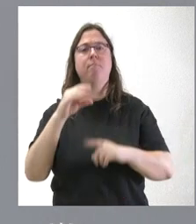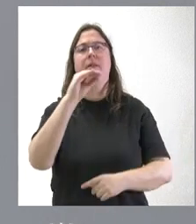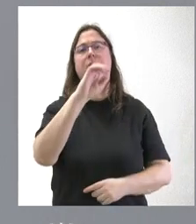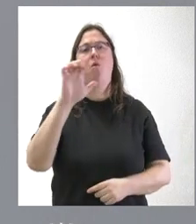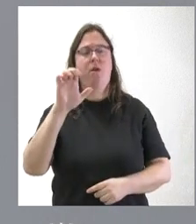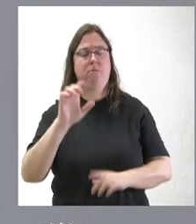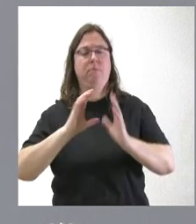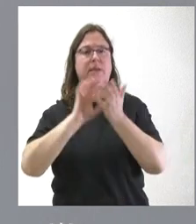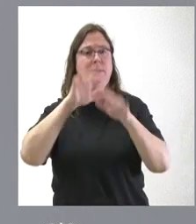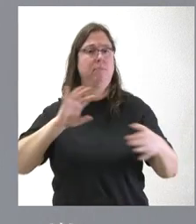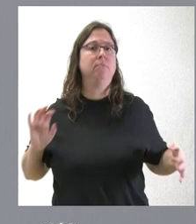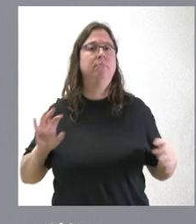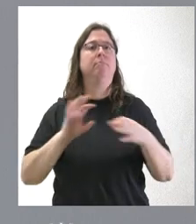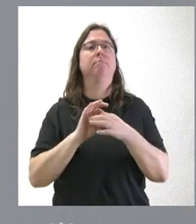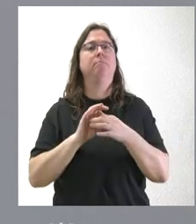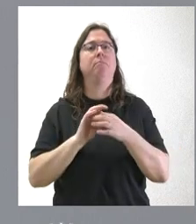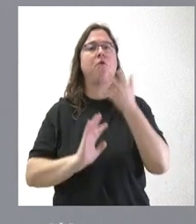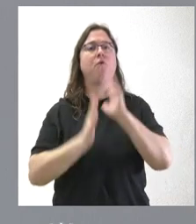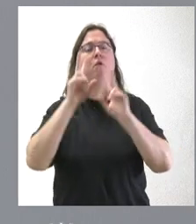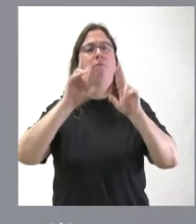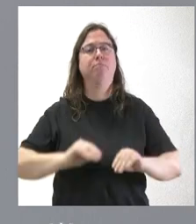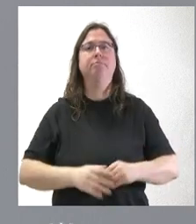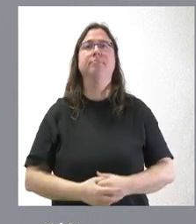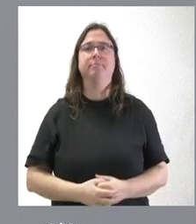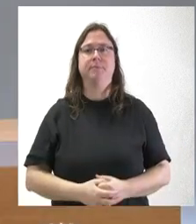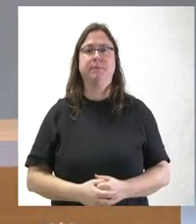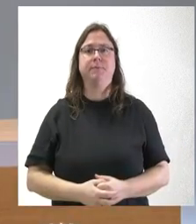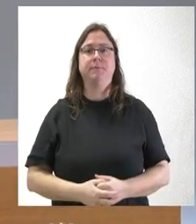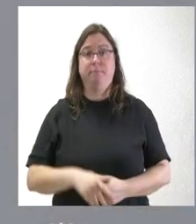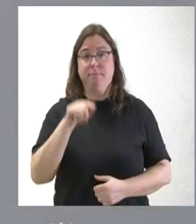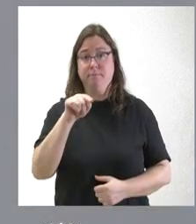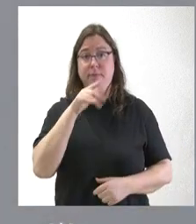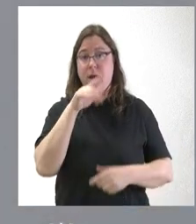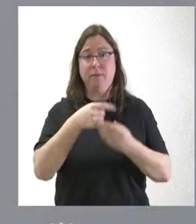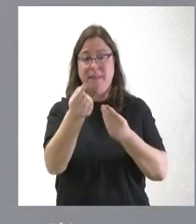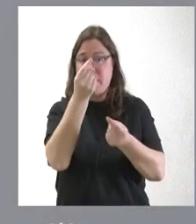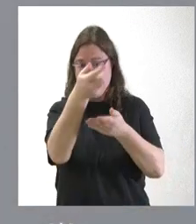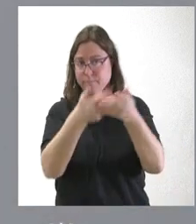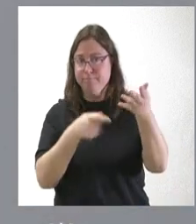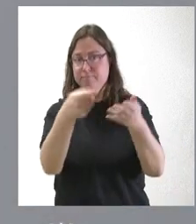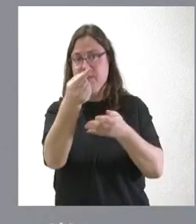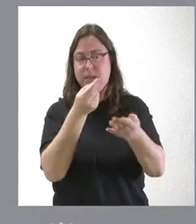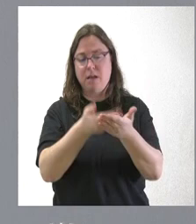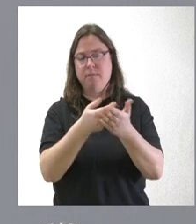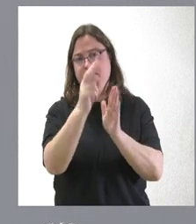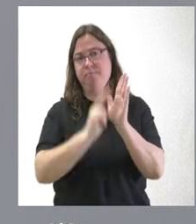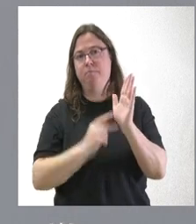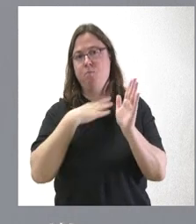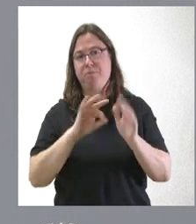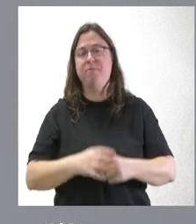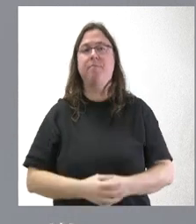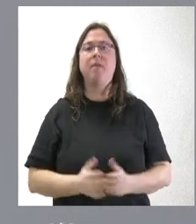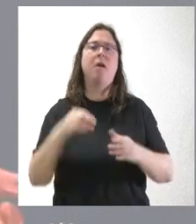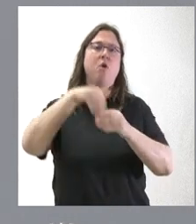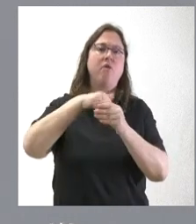en materia de extinción de incendios forestales. Ahí viene con mucho detalle el contenido de los